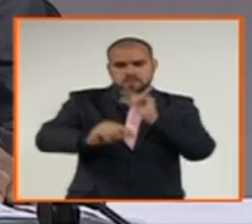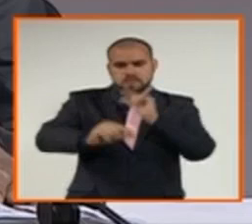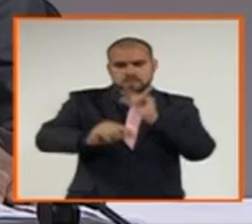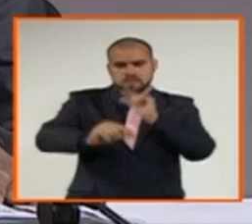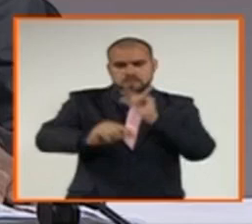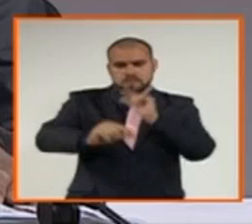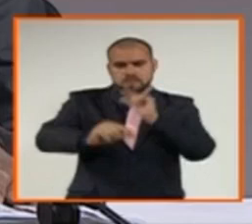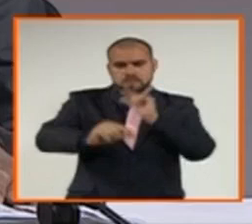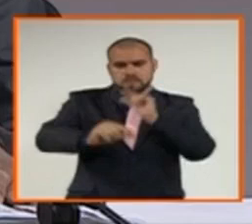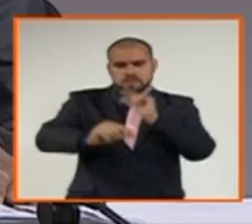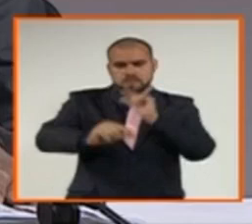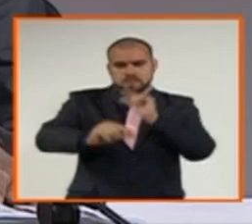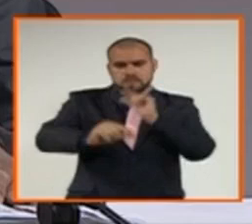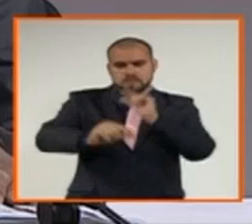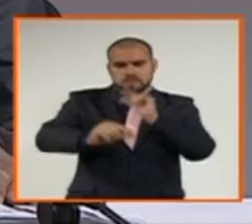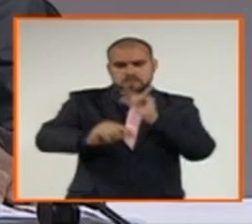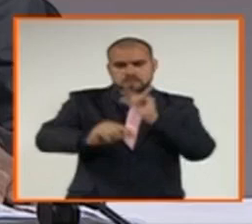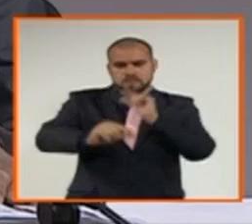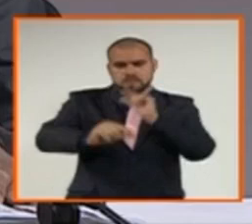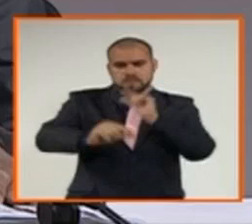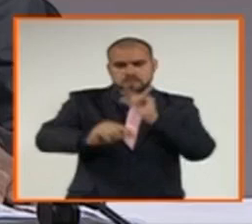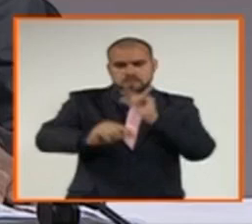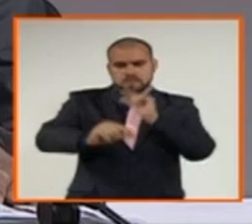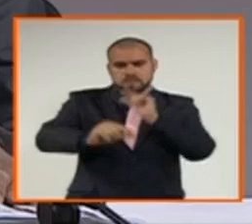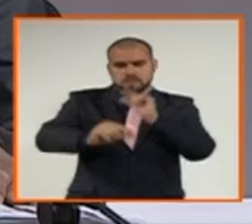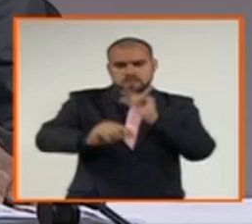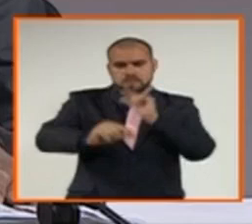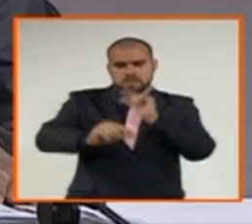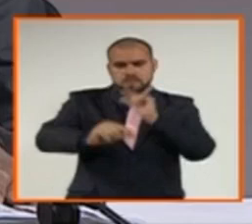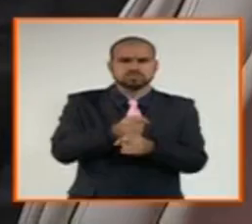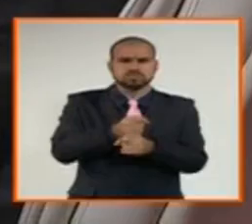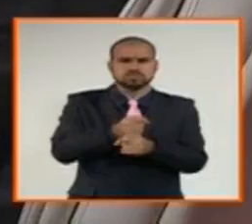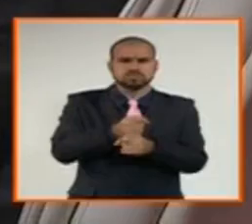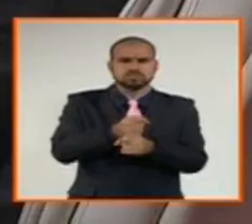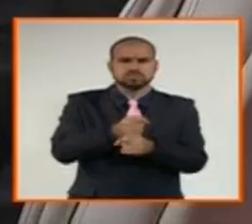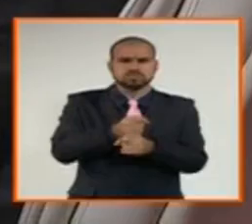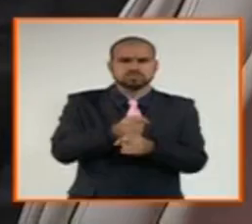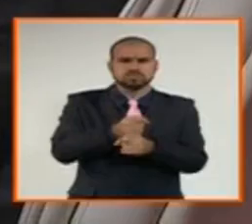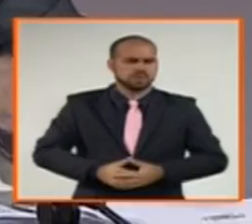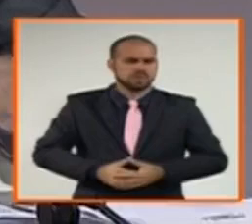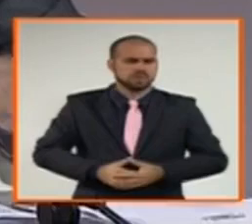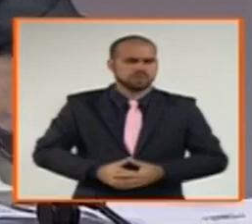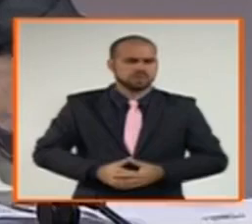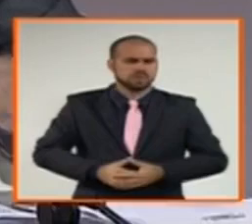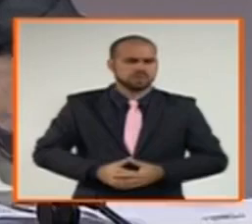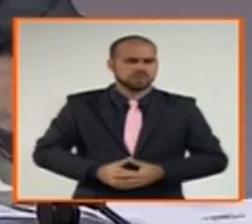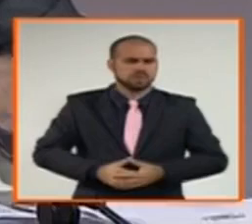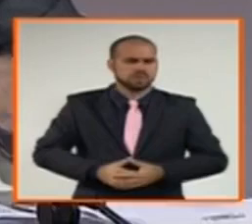¿Hacia dónde dirigir las miradas? ¿Cuáles son los retos más importantes? Bueno, Randy, yo creo que...